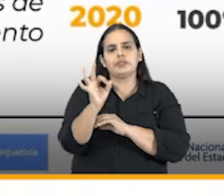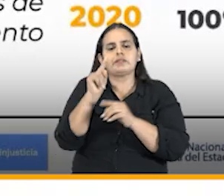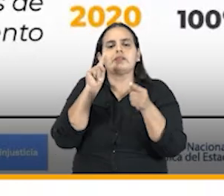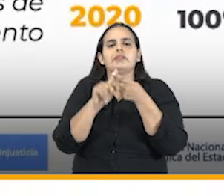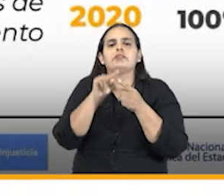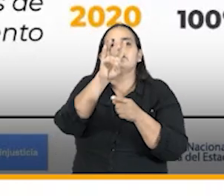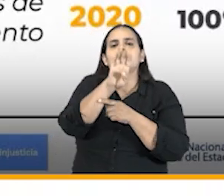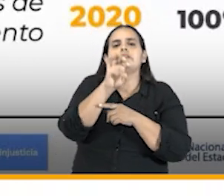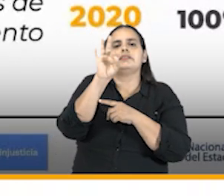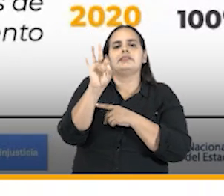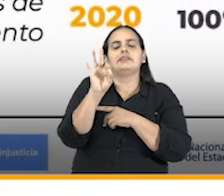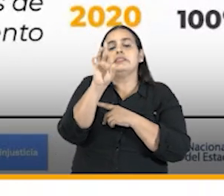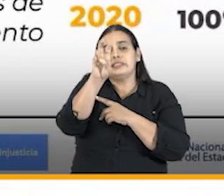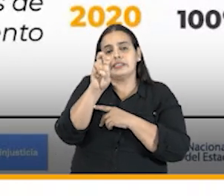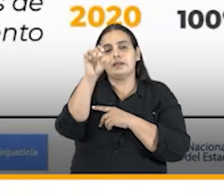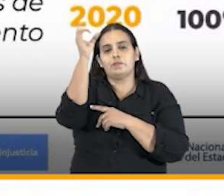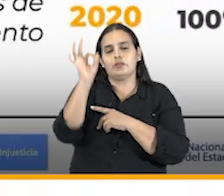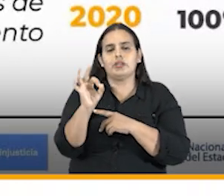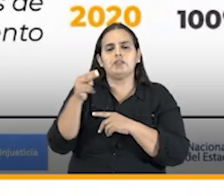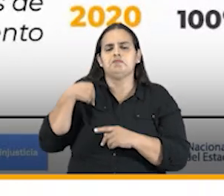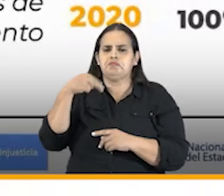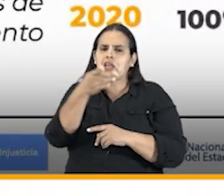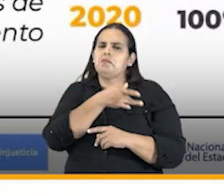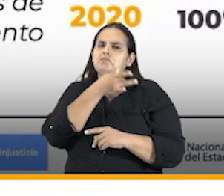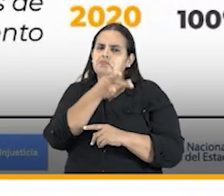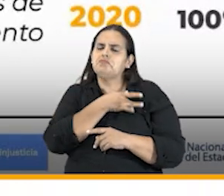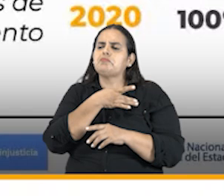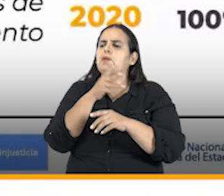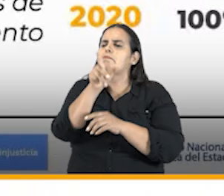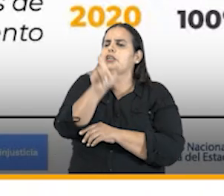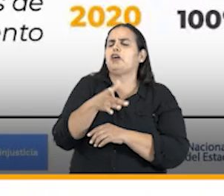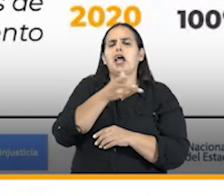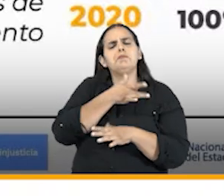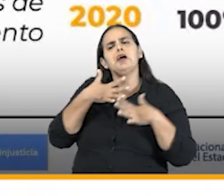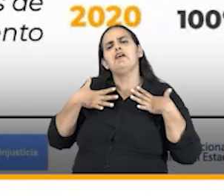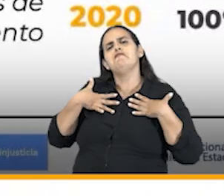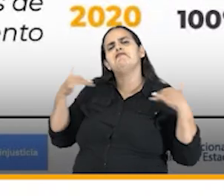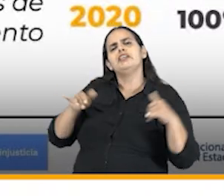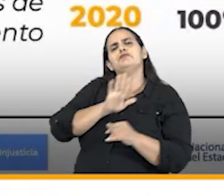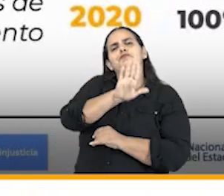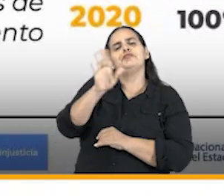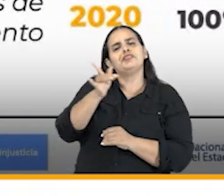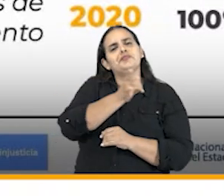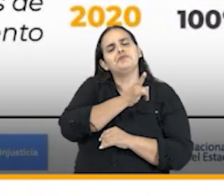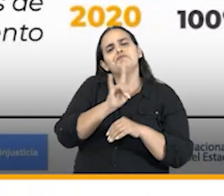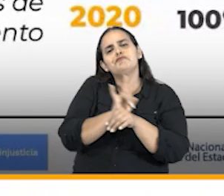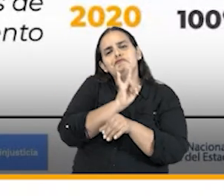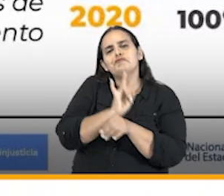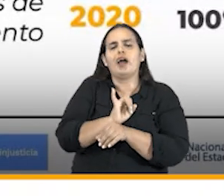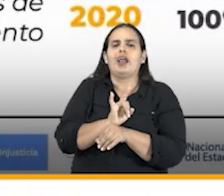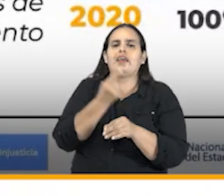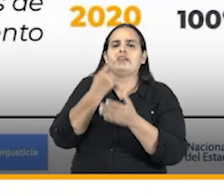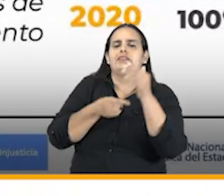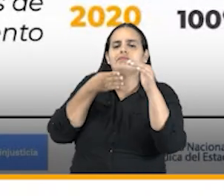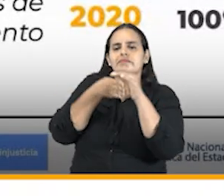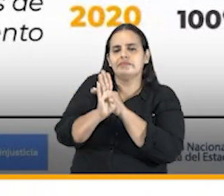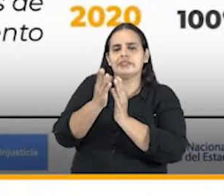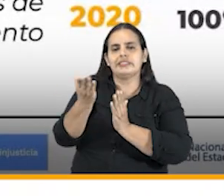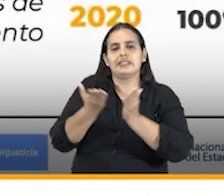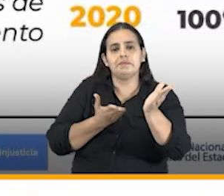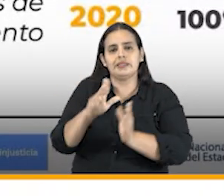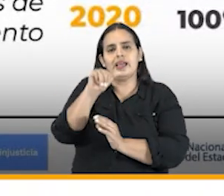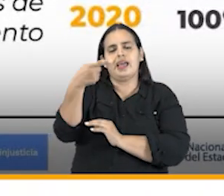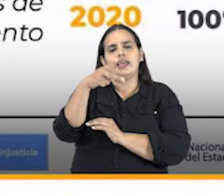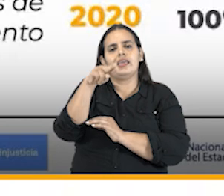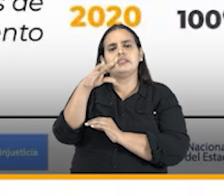97% nuestro índice de satisfacción de los usuarios de ustedes de los que día a día usan los servicios de la